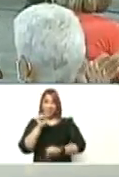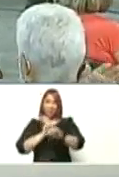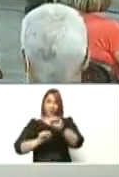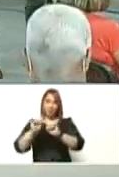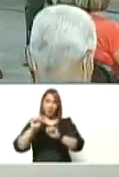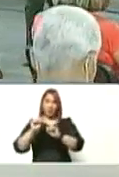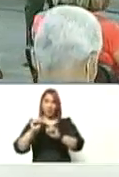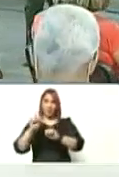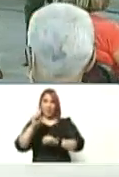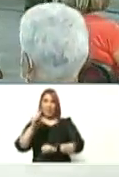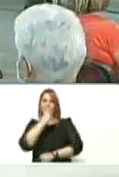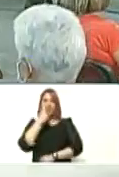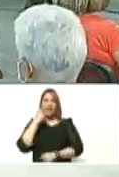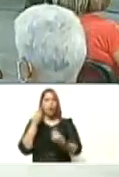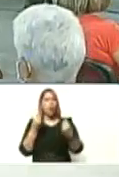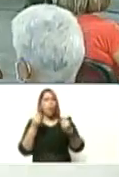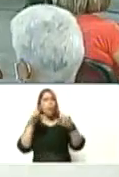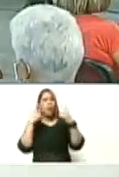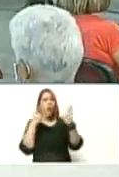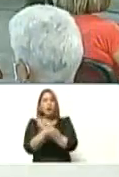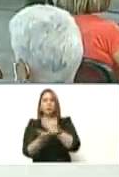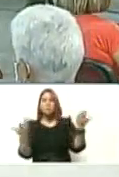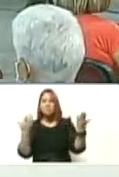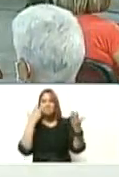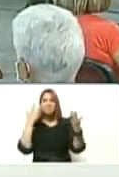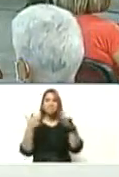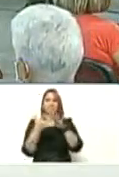terán cómo está la guaira adelante